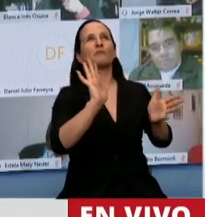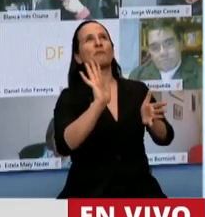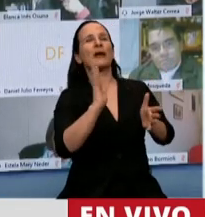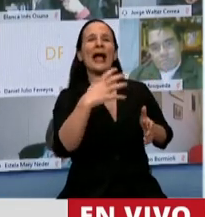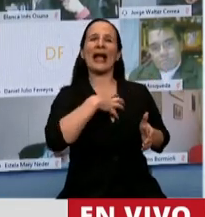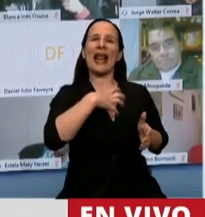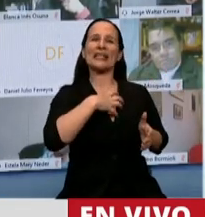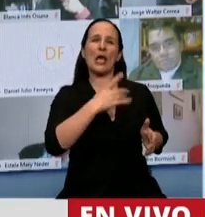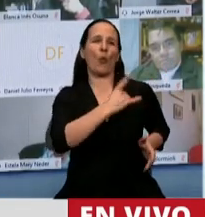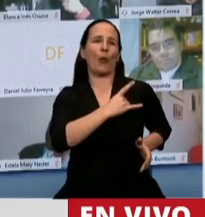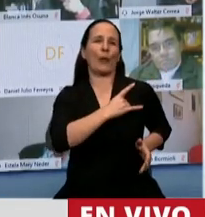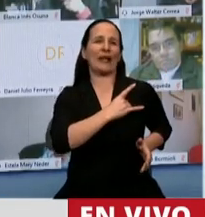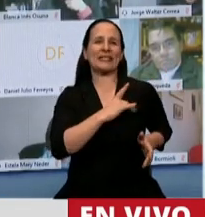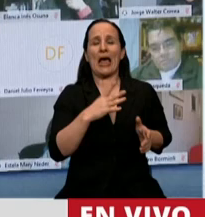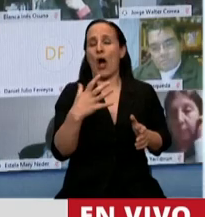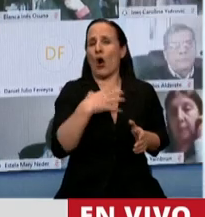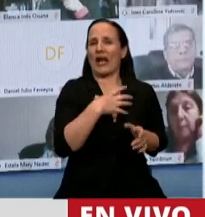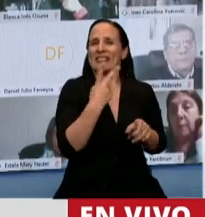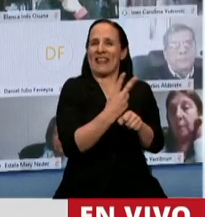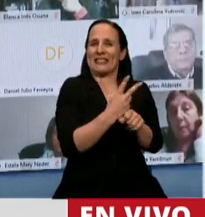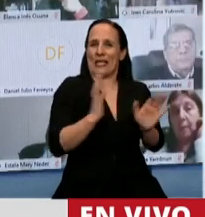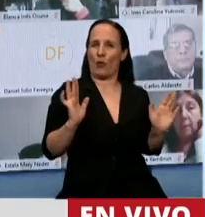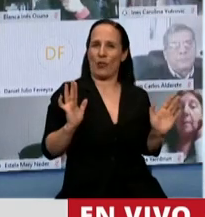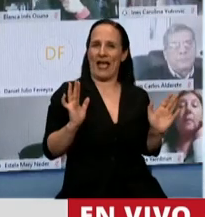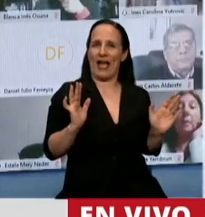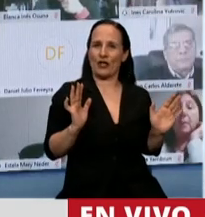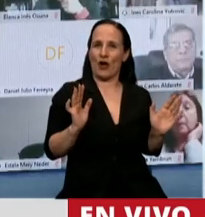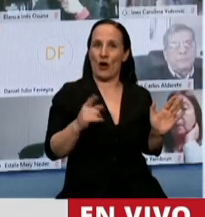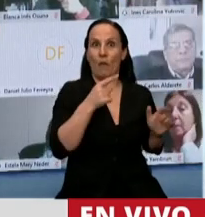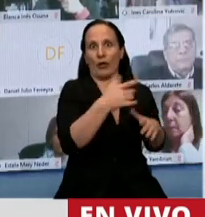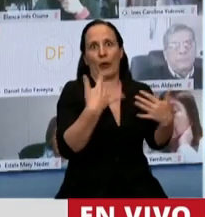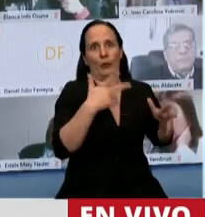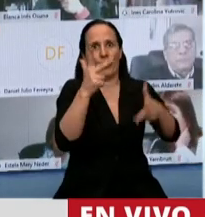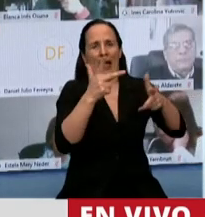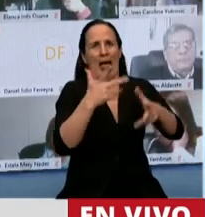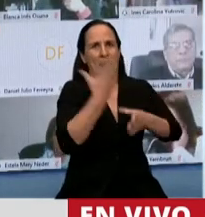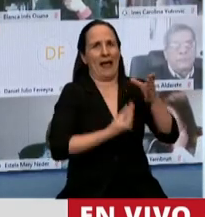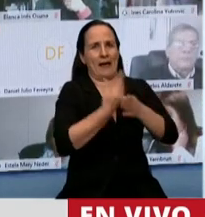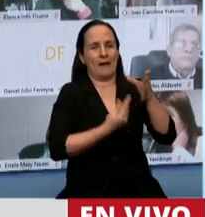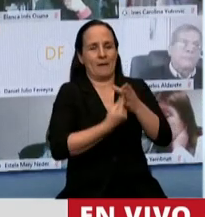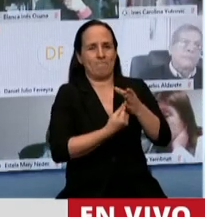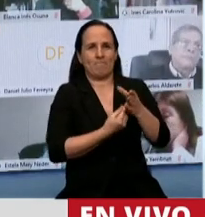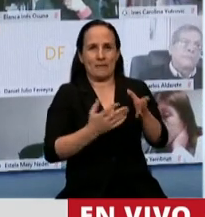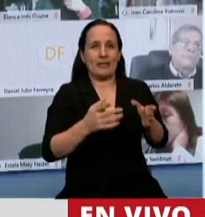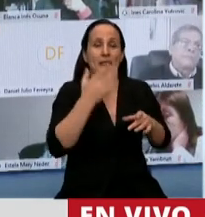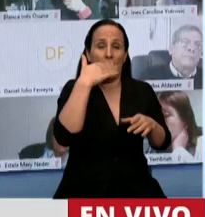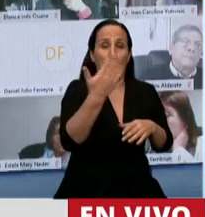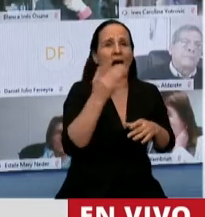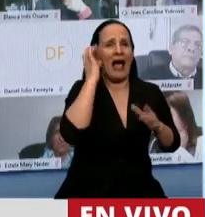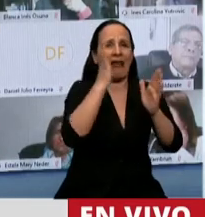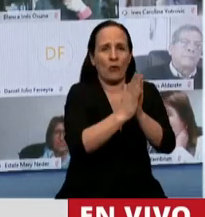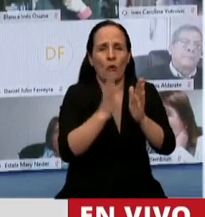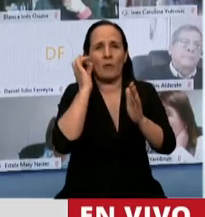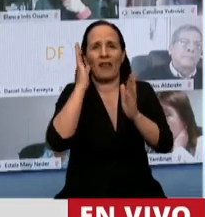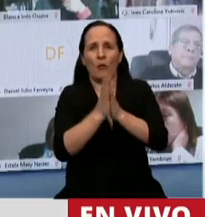universitaria o de secundario porque la realidad es que los errores cometidos nos obligaban a pedir disculpas en cada